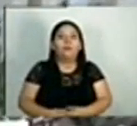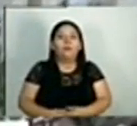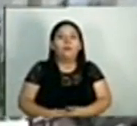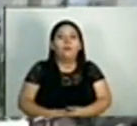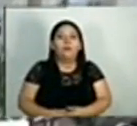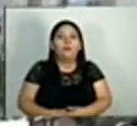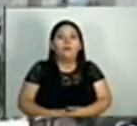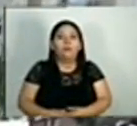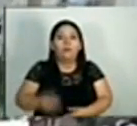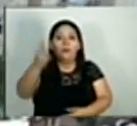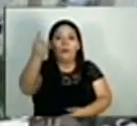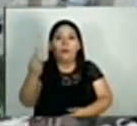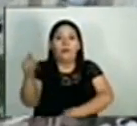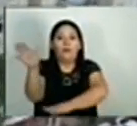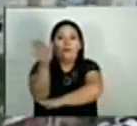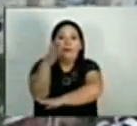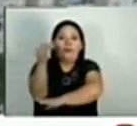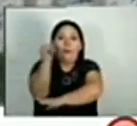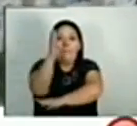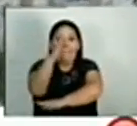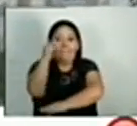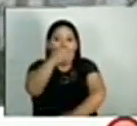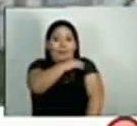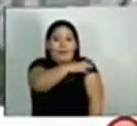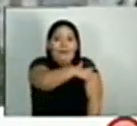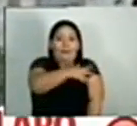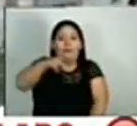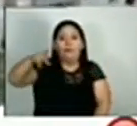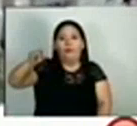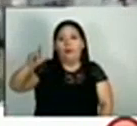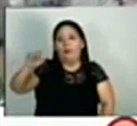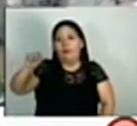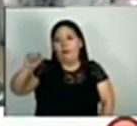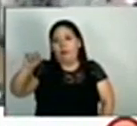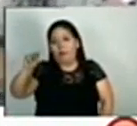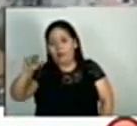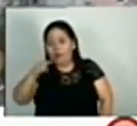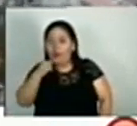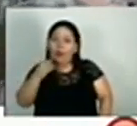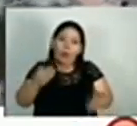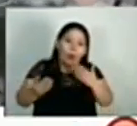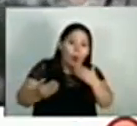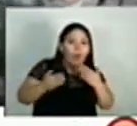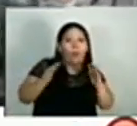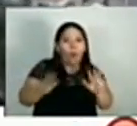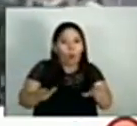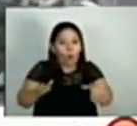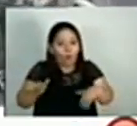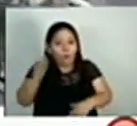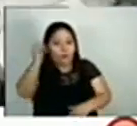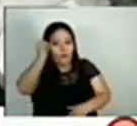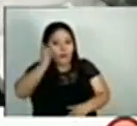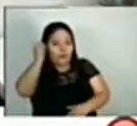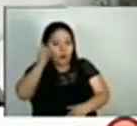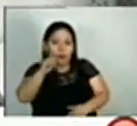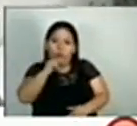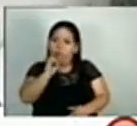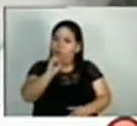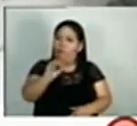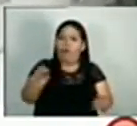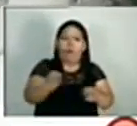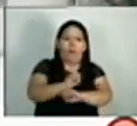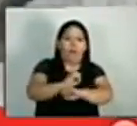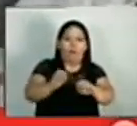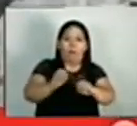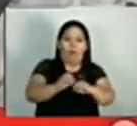El embajador de Palestina en El Salvador también sentó posición en torno al conflicto con Israel desligado al gobierno